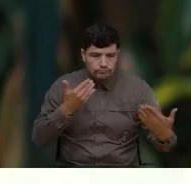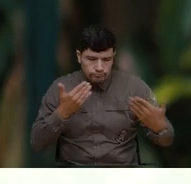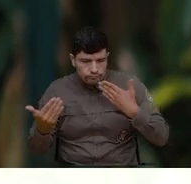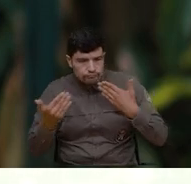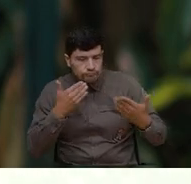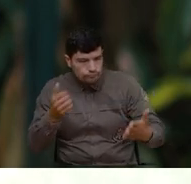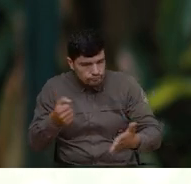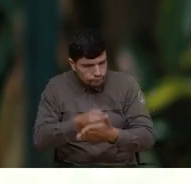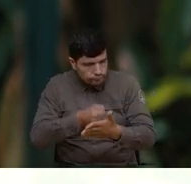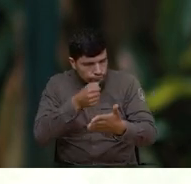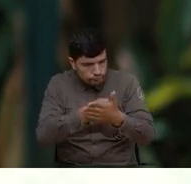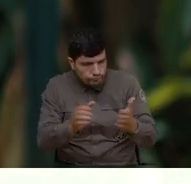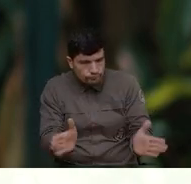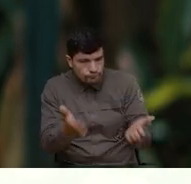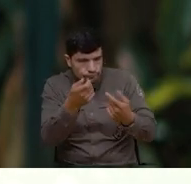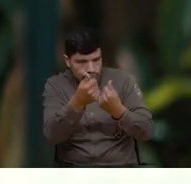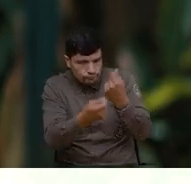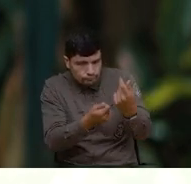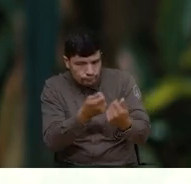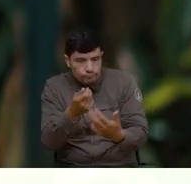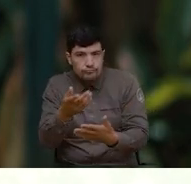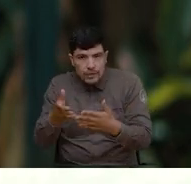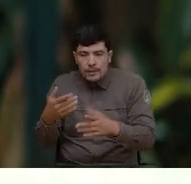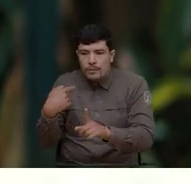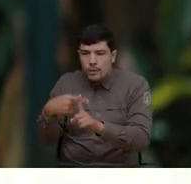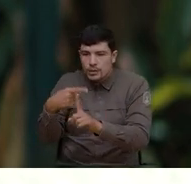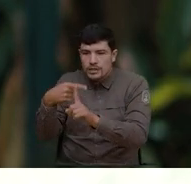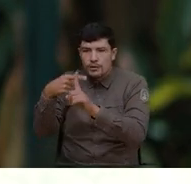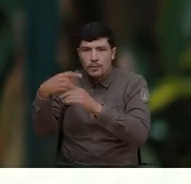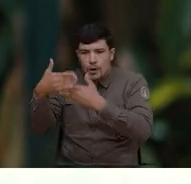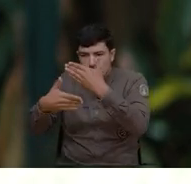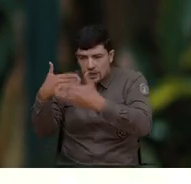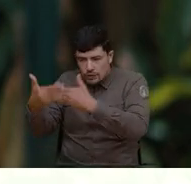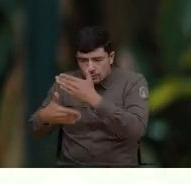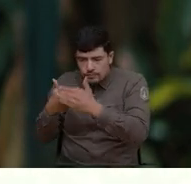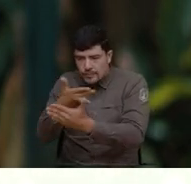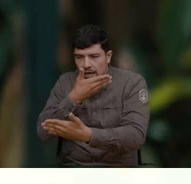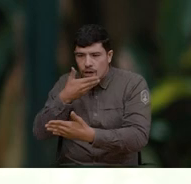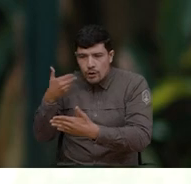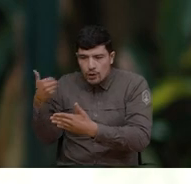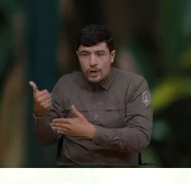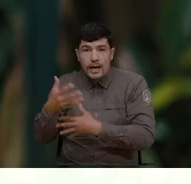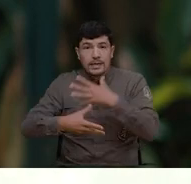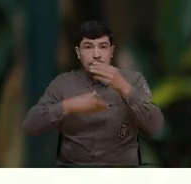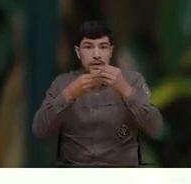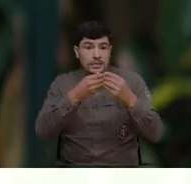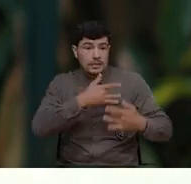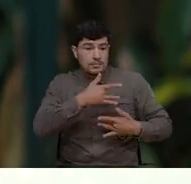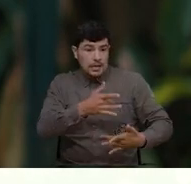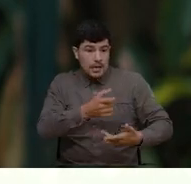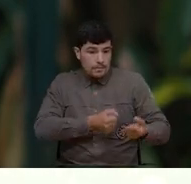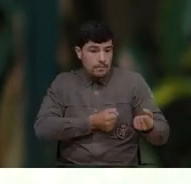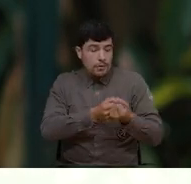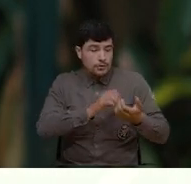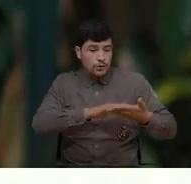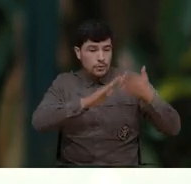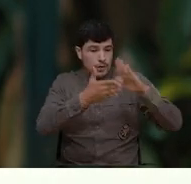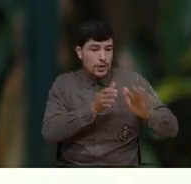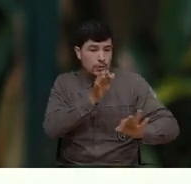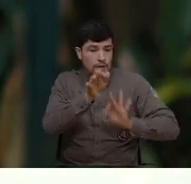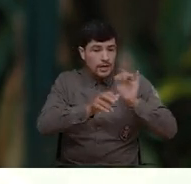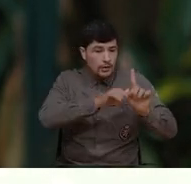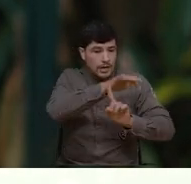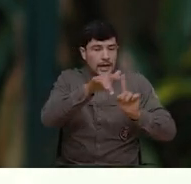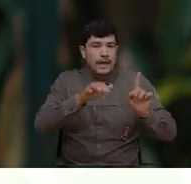impulsar el crecimiento del negocio, optimizar sus operaciones y contribuir al fortalecimiento de comunidades sostenibles, ESA